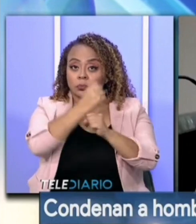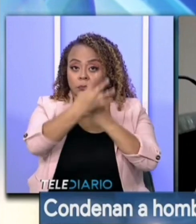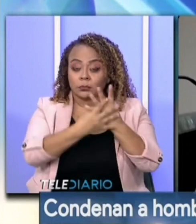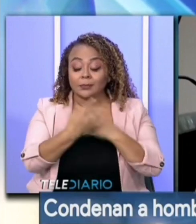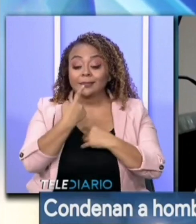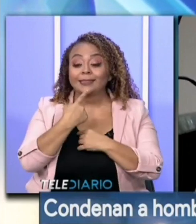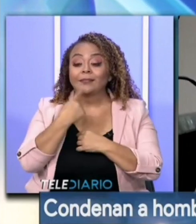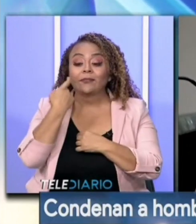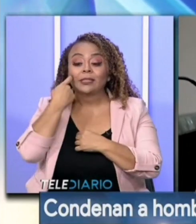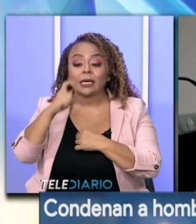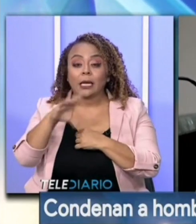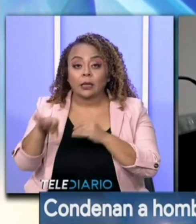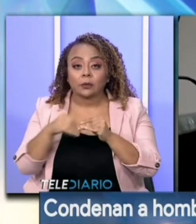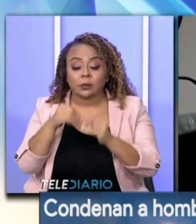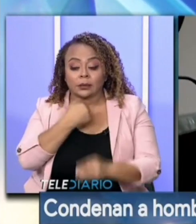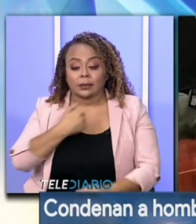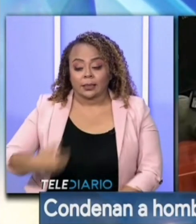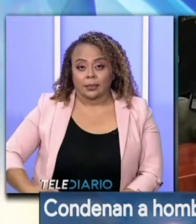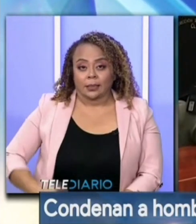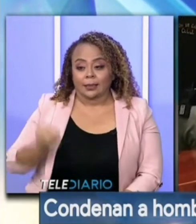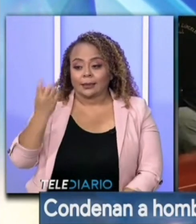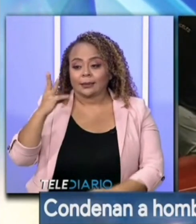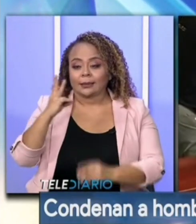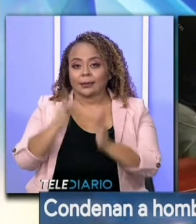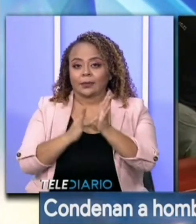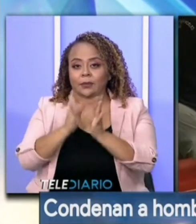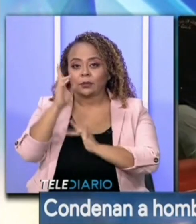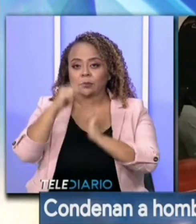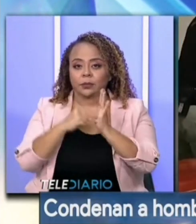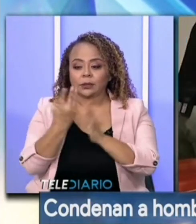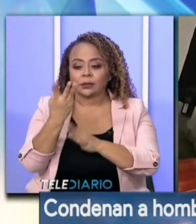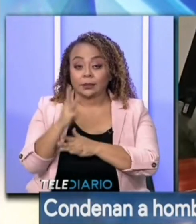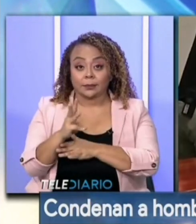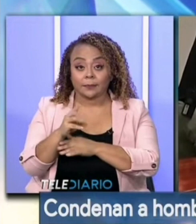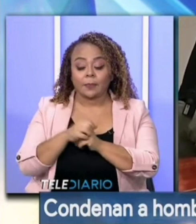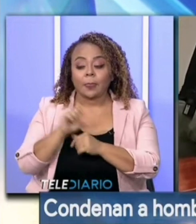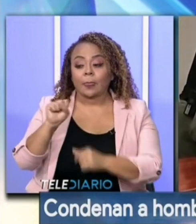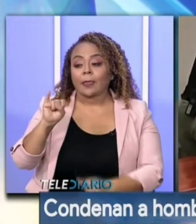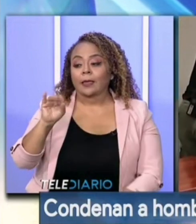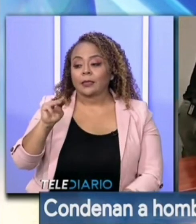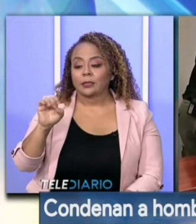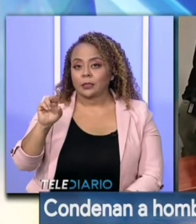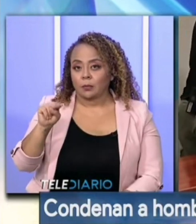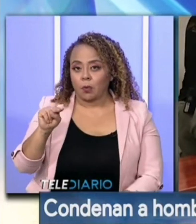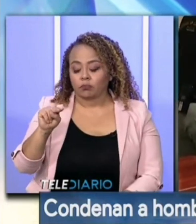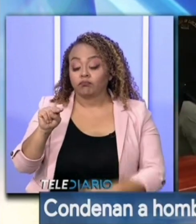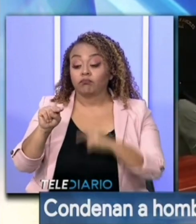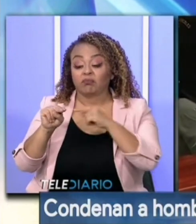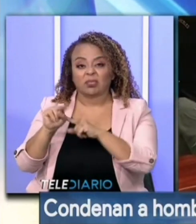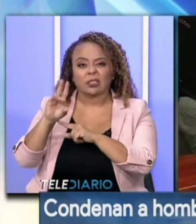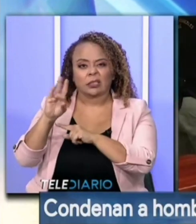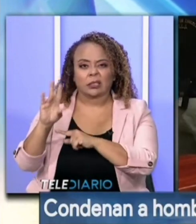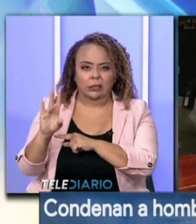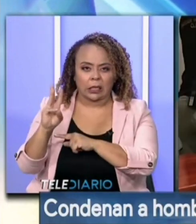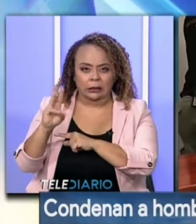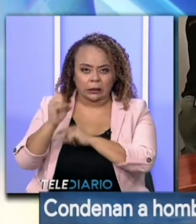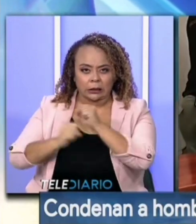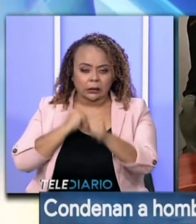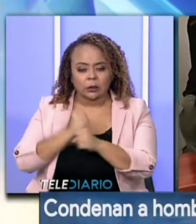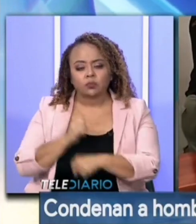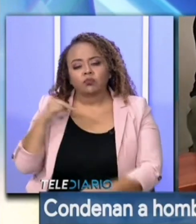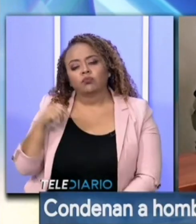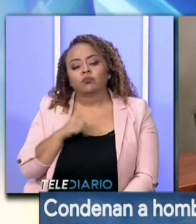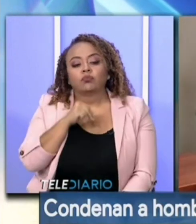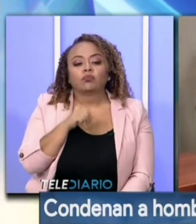la Fiscalía Adjunta de Heredia, el 16 de abril del 2016, don Simón Arasi Riveros, de 76 años, caminaba por la vía